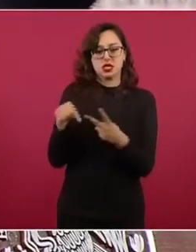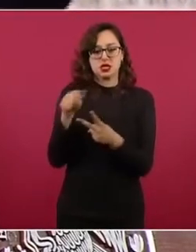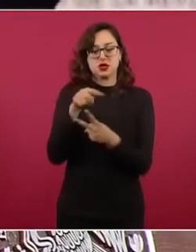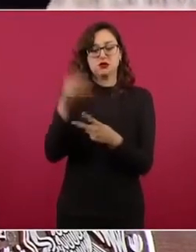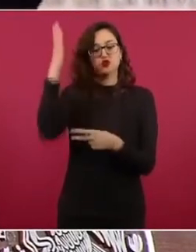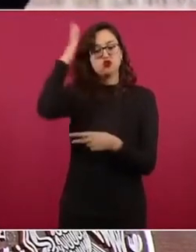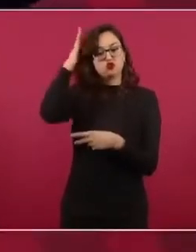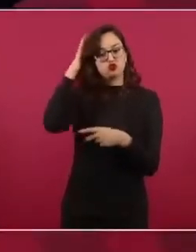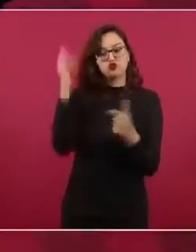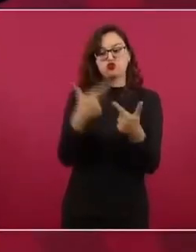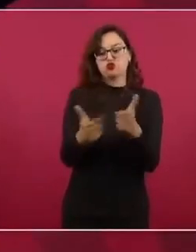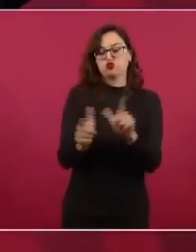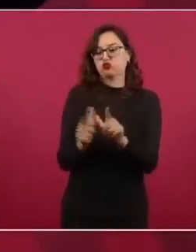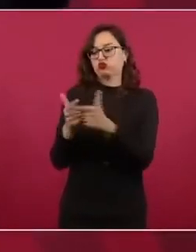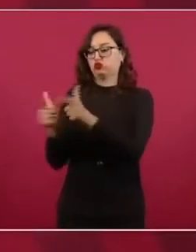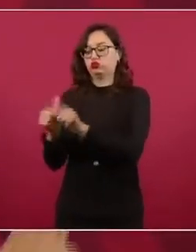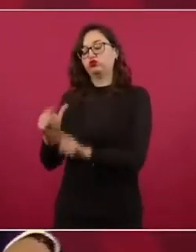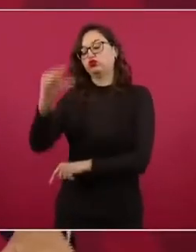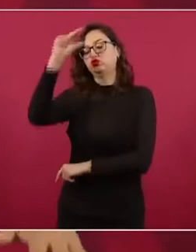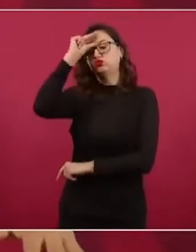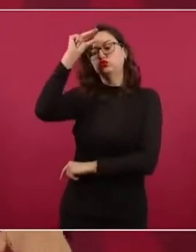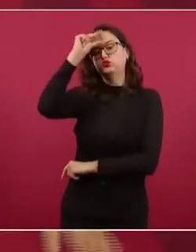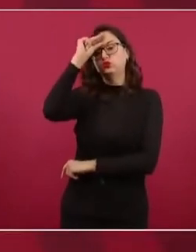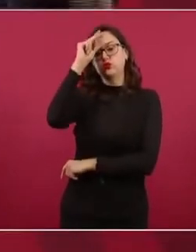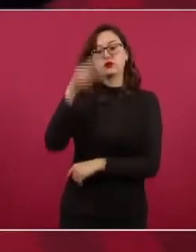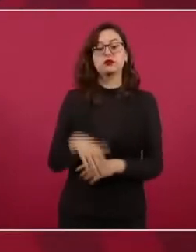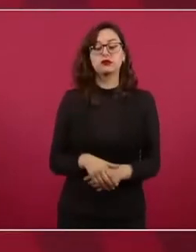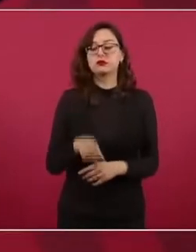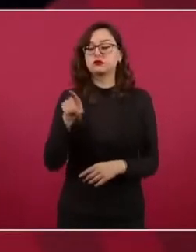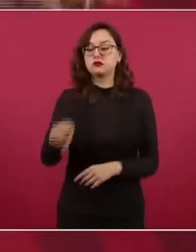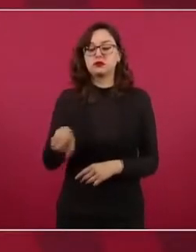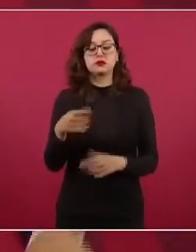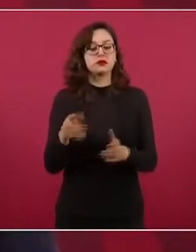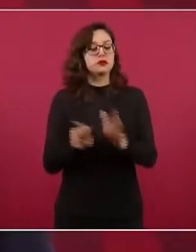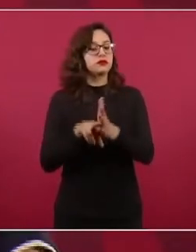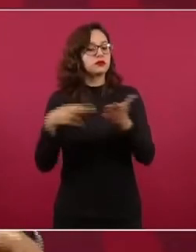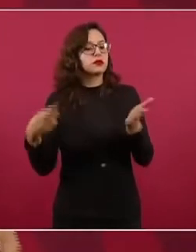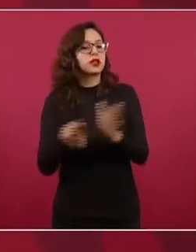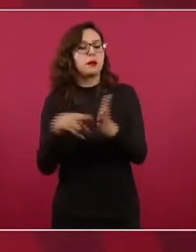Les compraban en el gobierno todas las revistas,